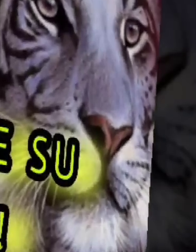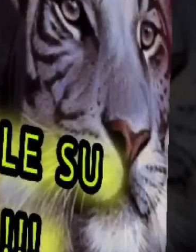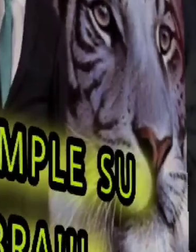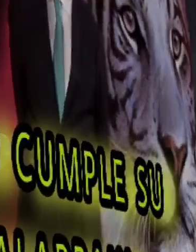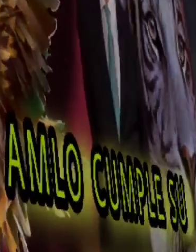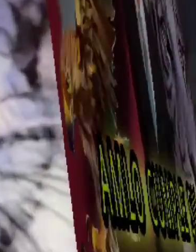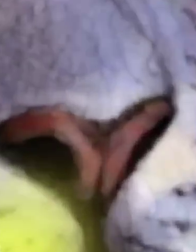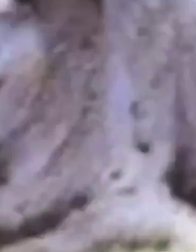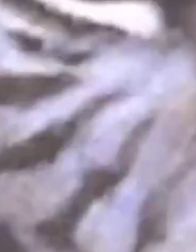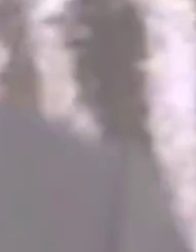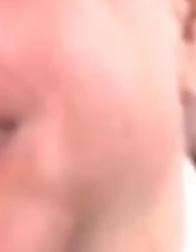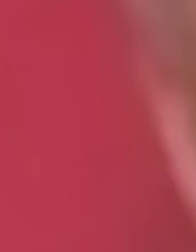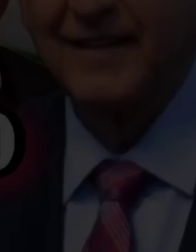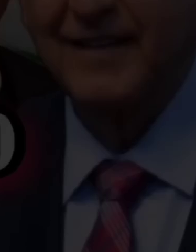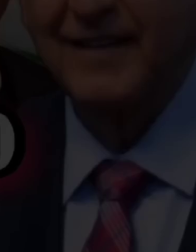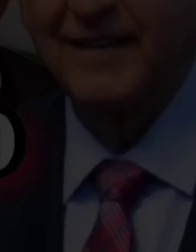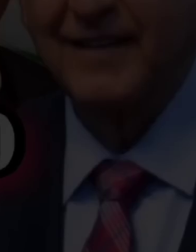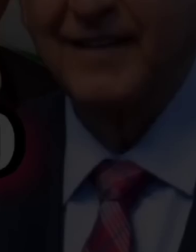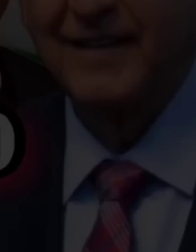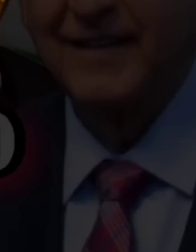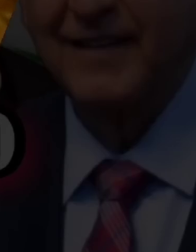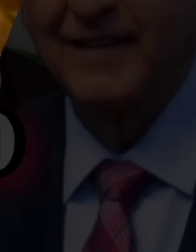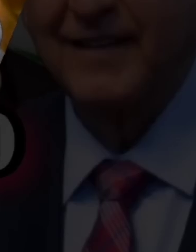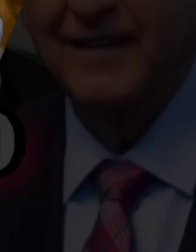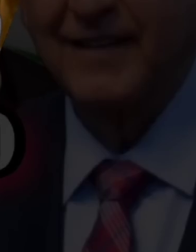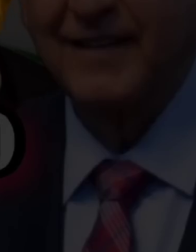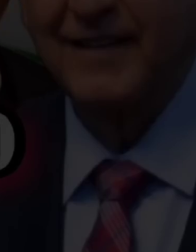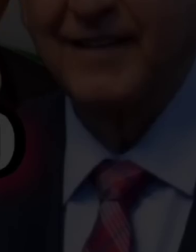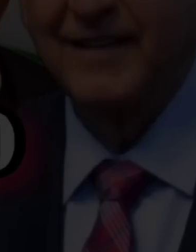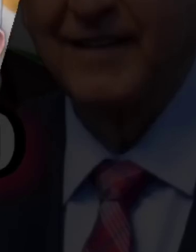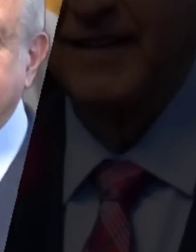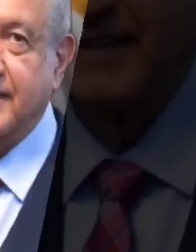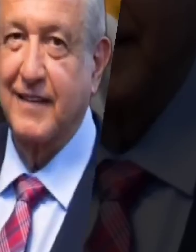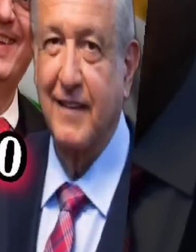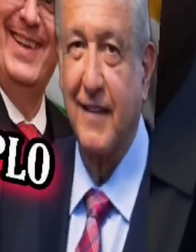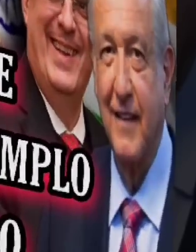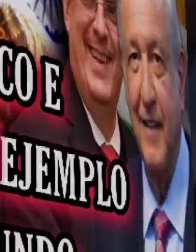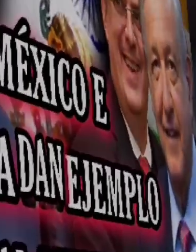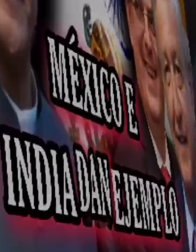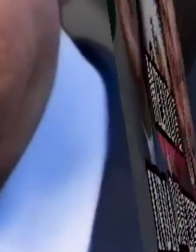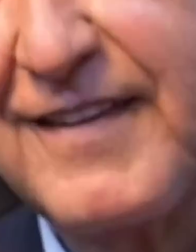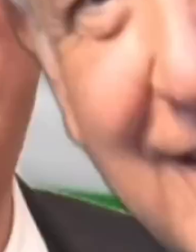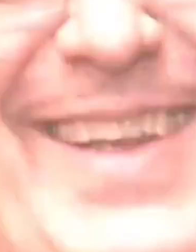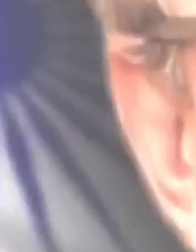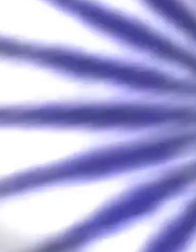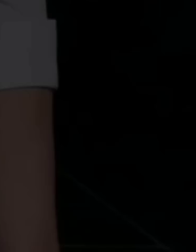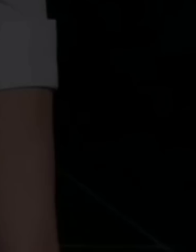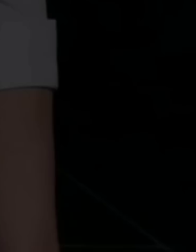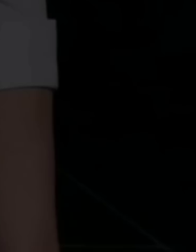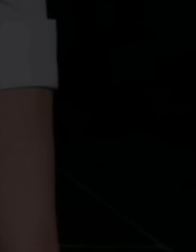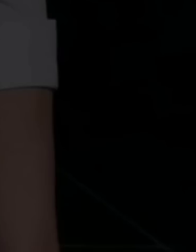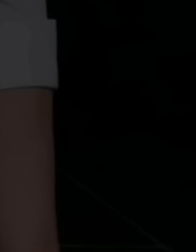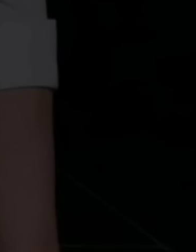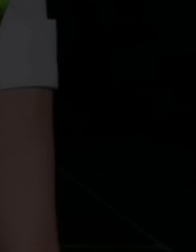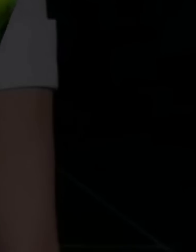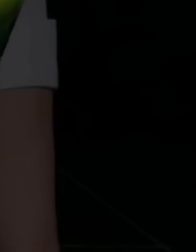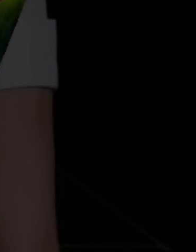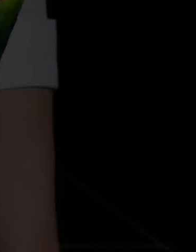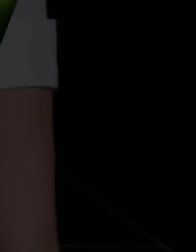gobernar con rectitud y justicia. No les fallaré.